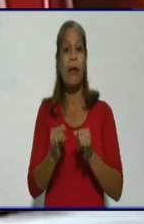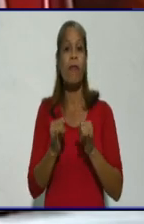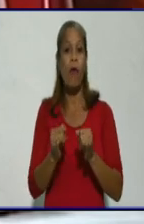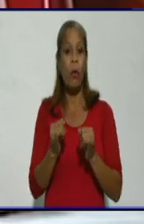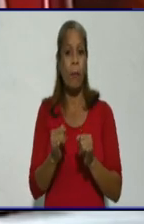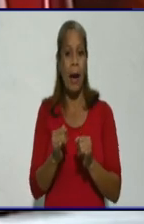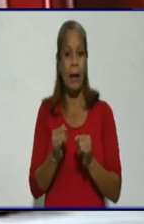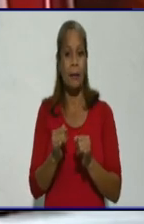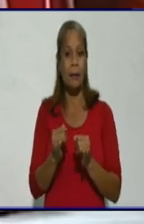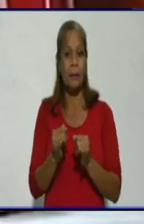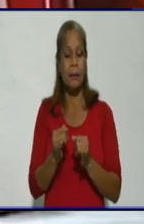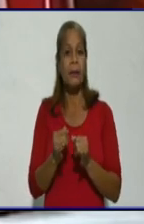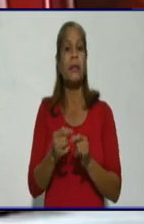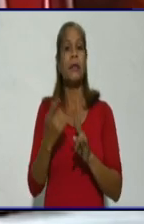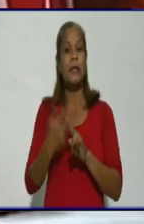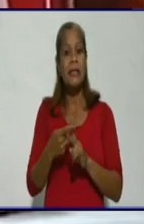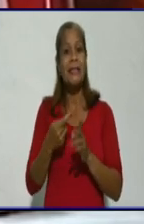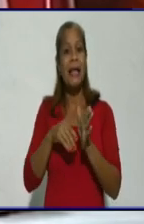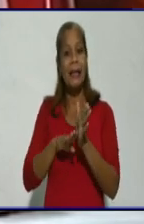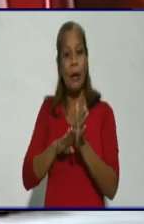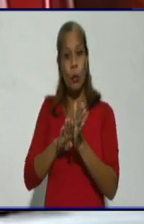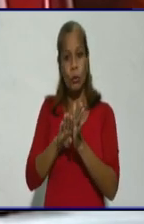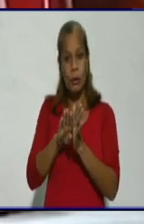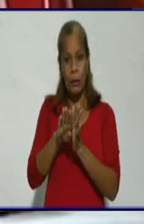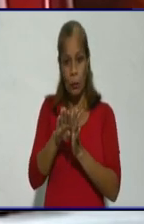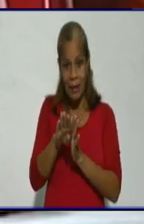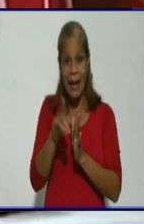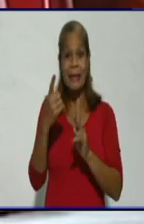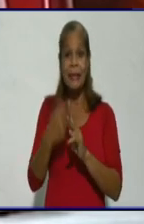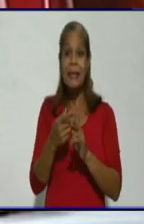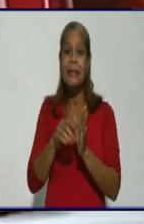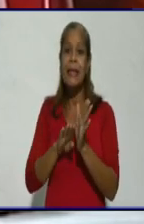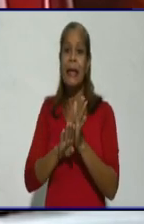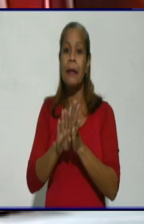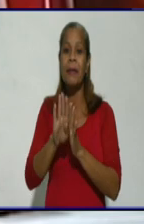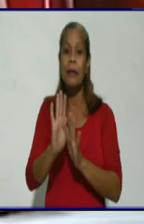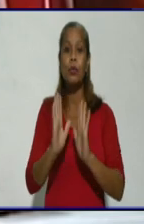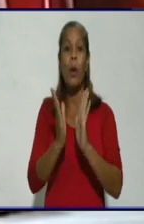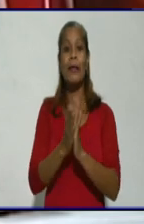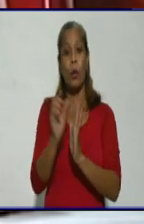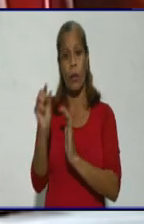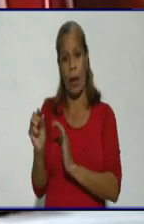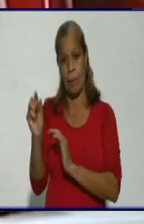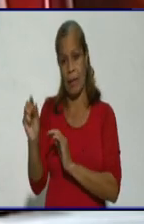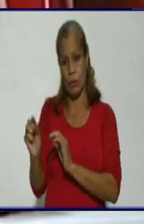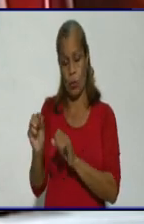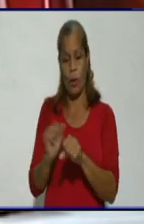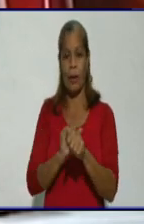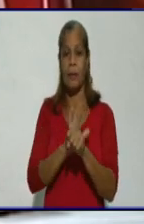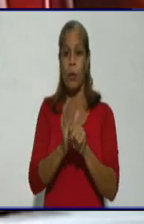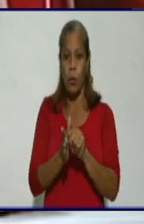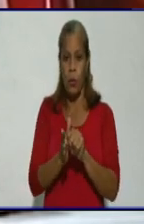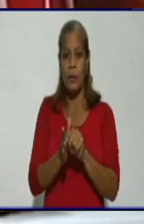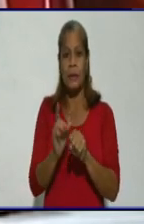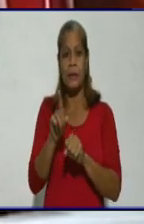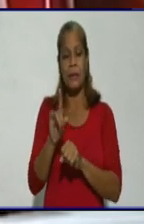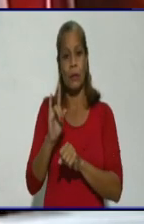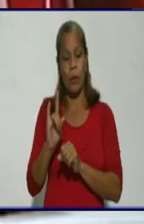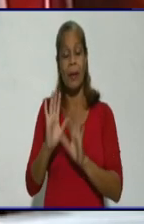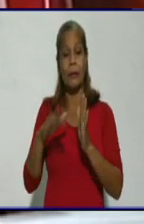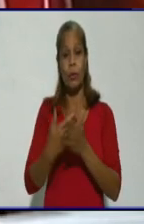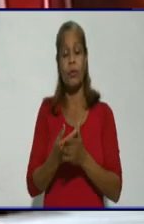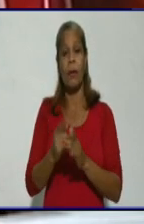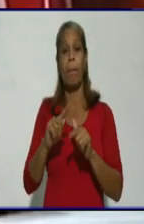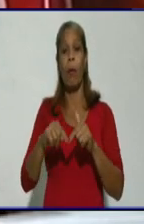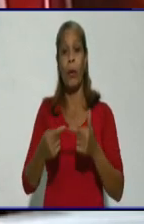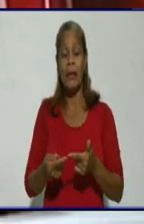le da continuidad, seguimiento a cada uno de los casos. Y por eso es que la población se mantiene informada.